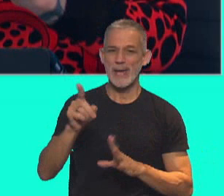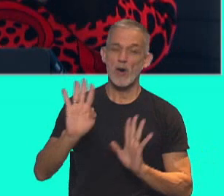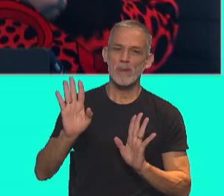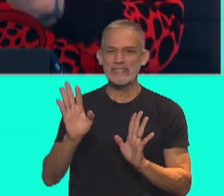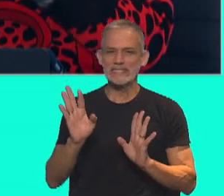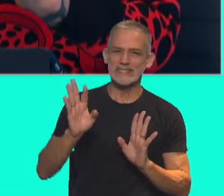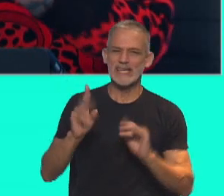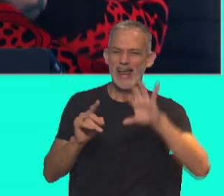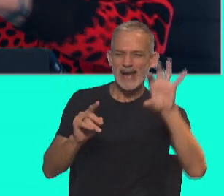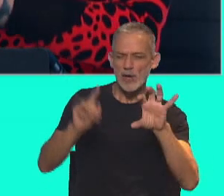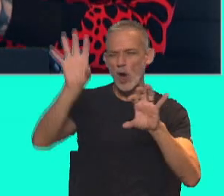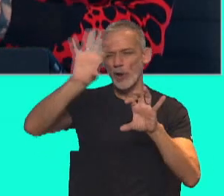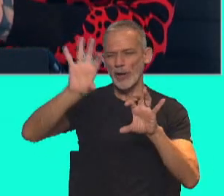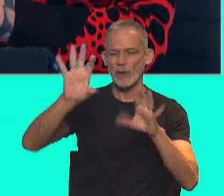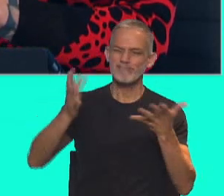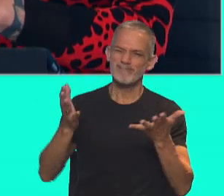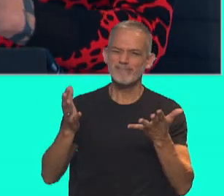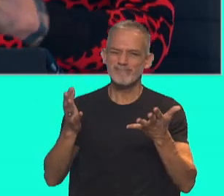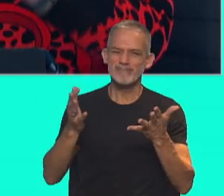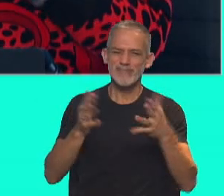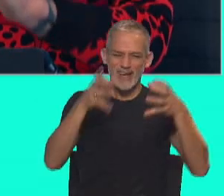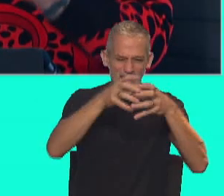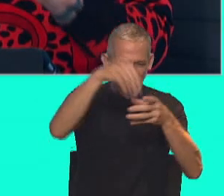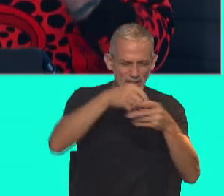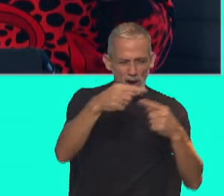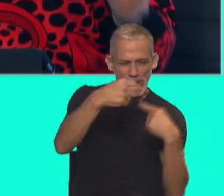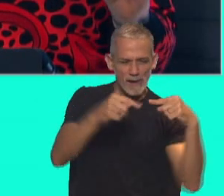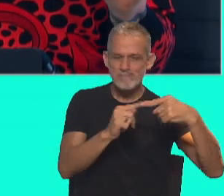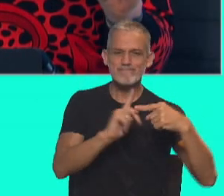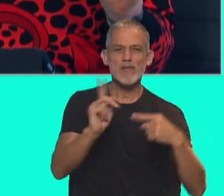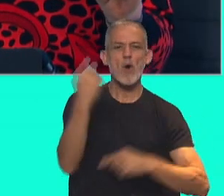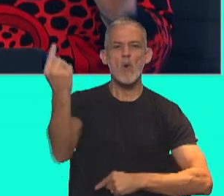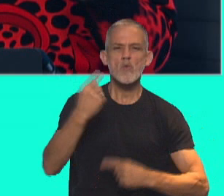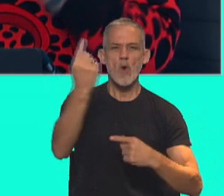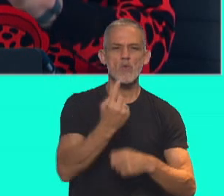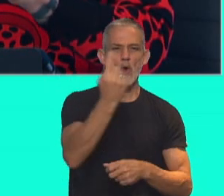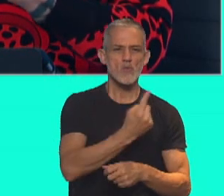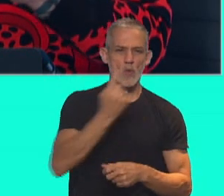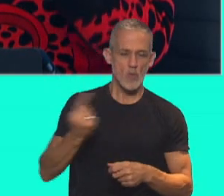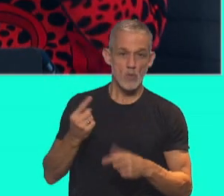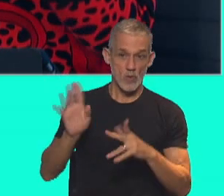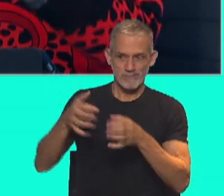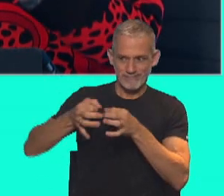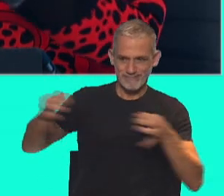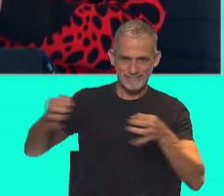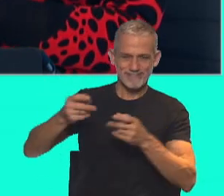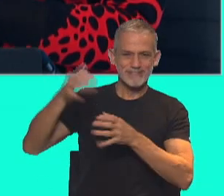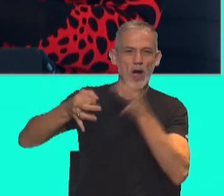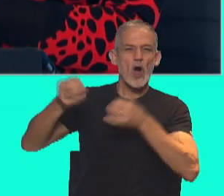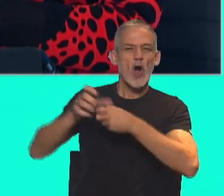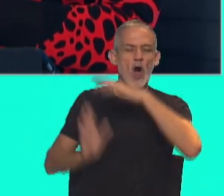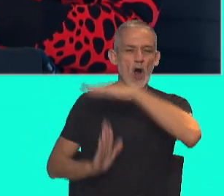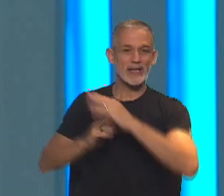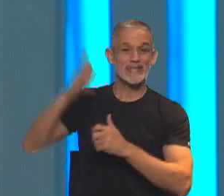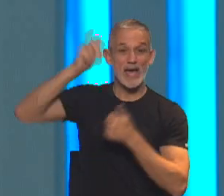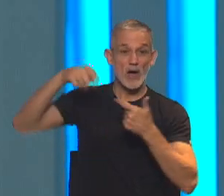evitar este tironeo en cada una de las regiones, que pueda haber un ministro en el máximo tribunal representando a cada una